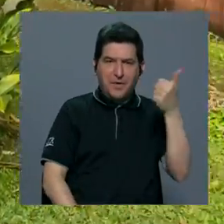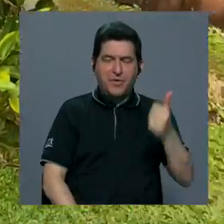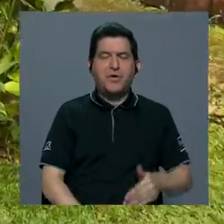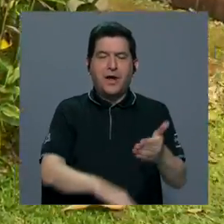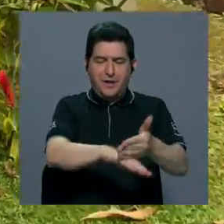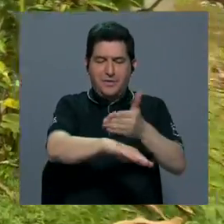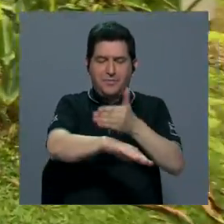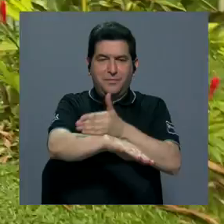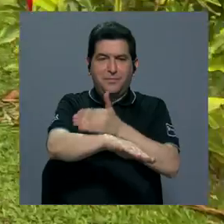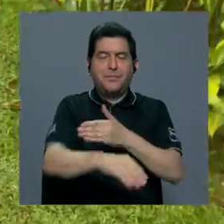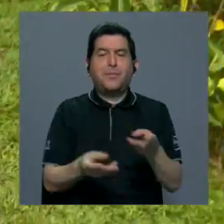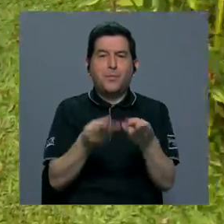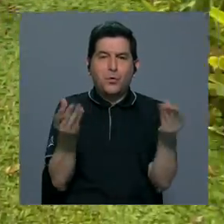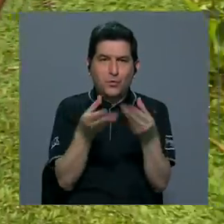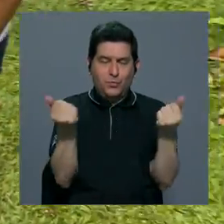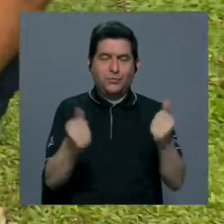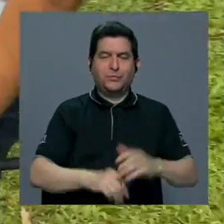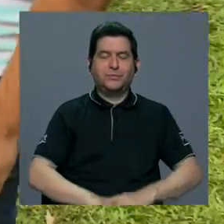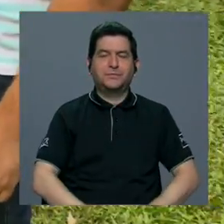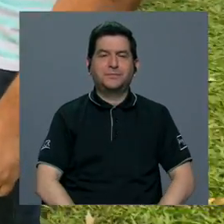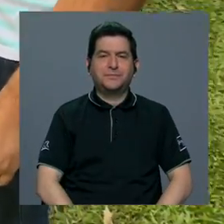optimización de sus productos.